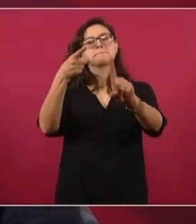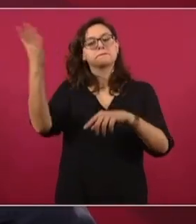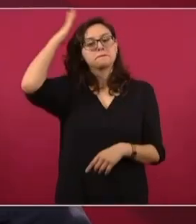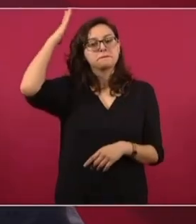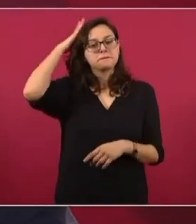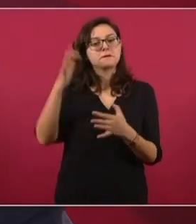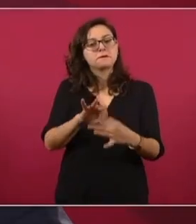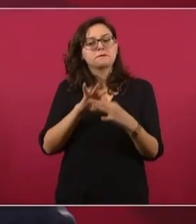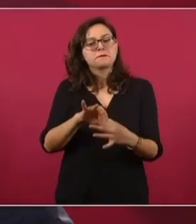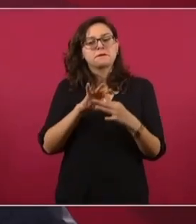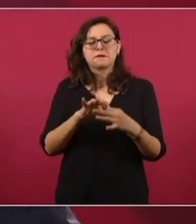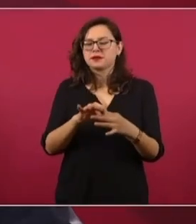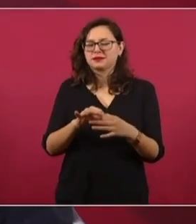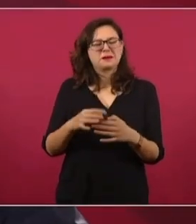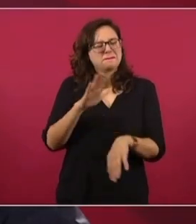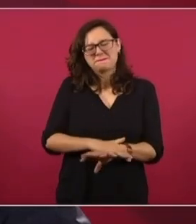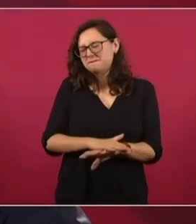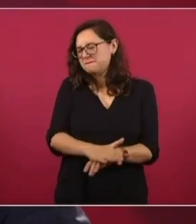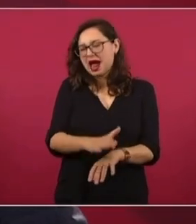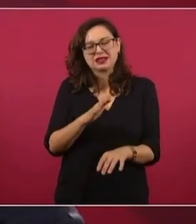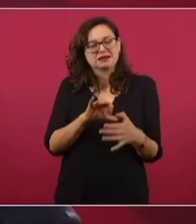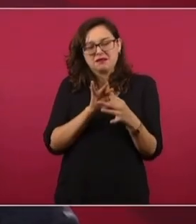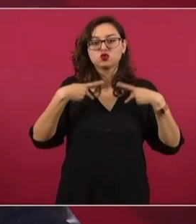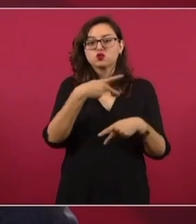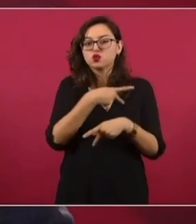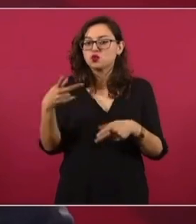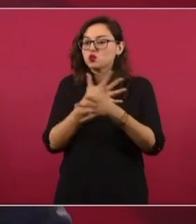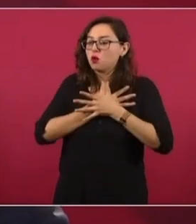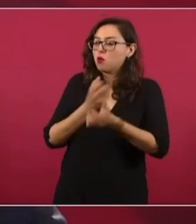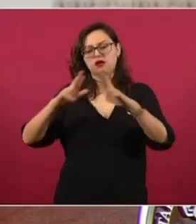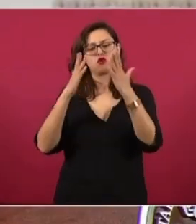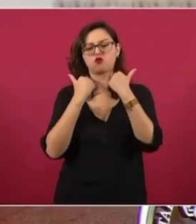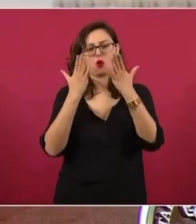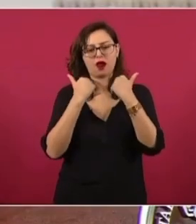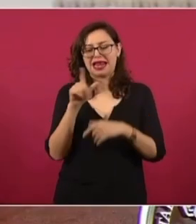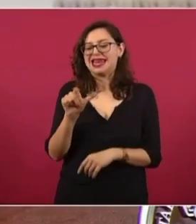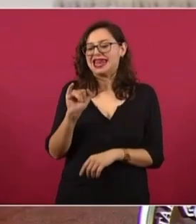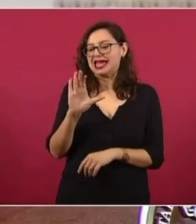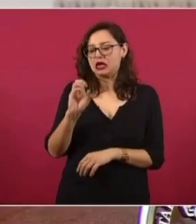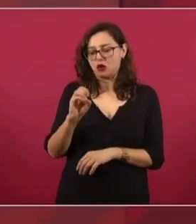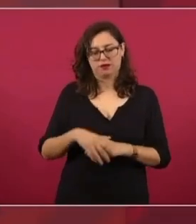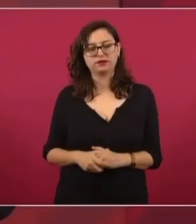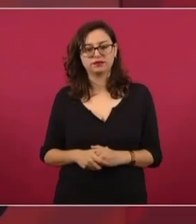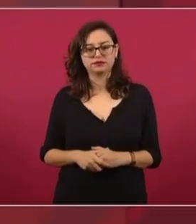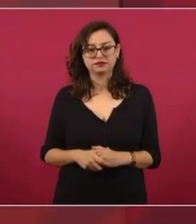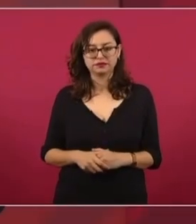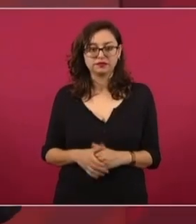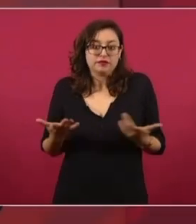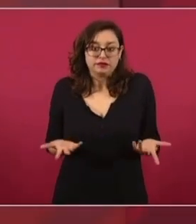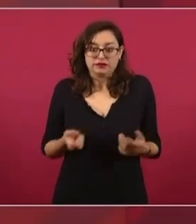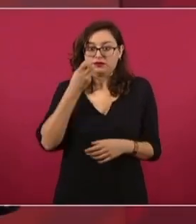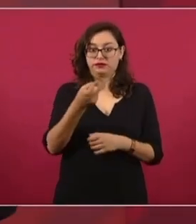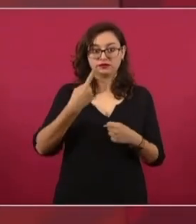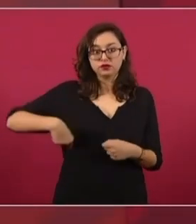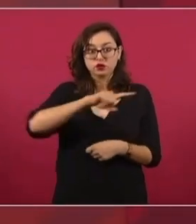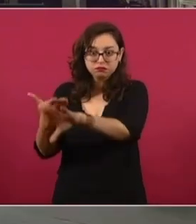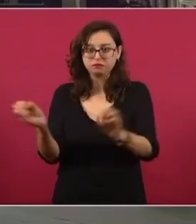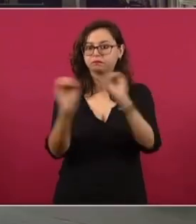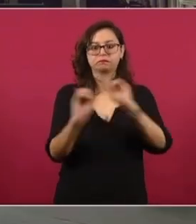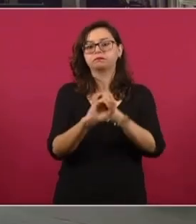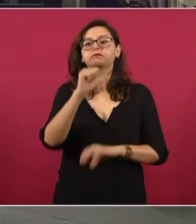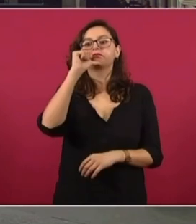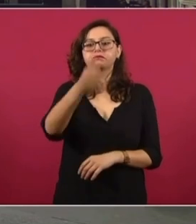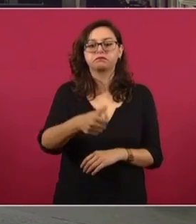más admirado es Jesús Cristo. Entonces, podemos nosotros confrontarnos con ninguna iglesia.